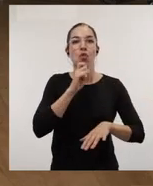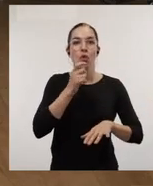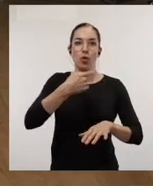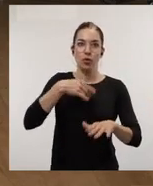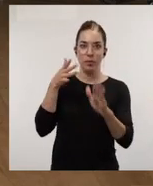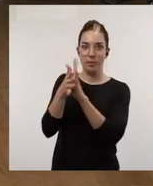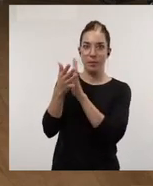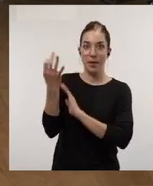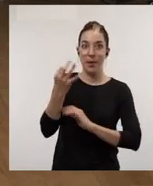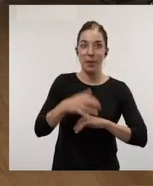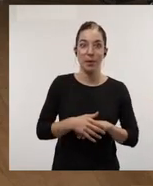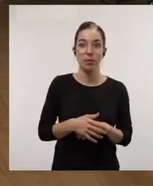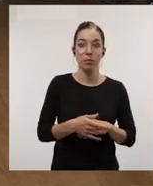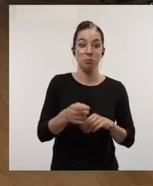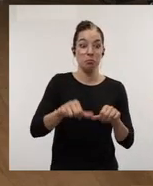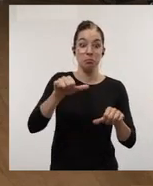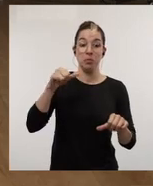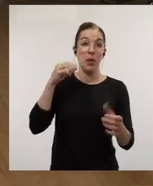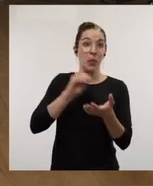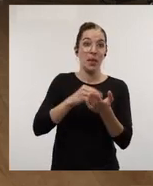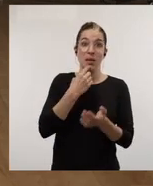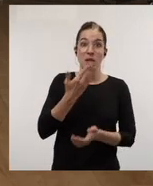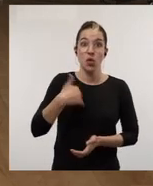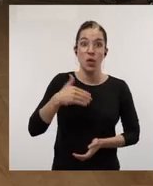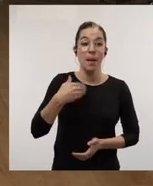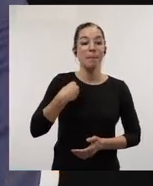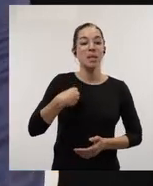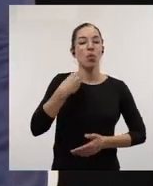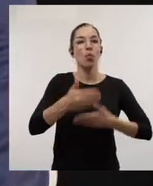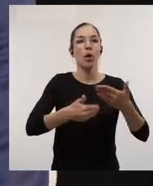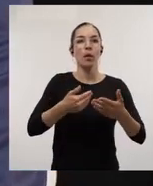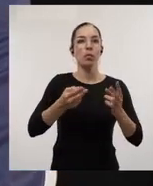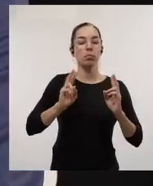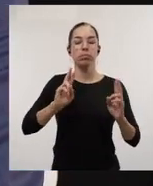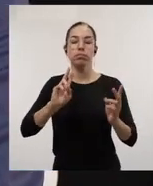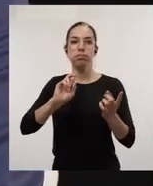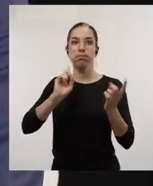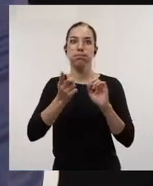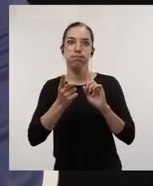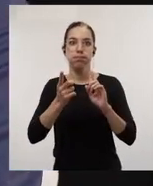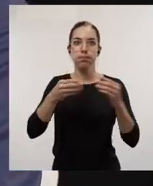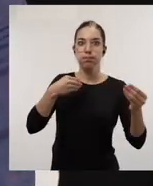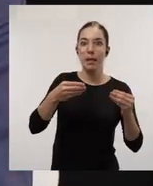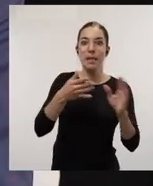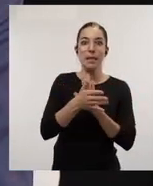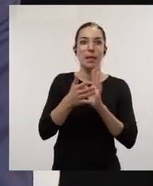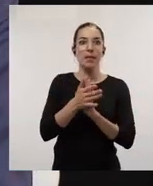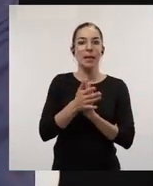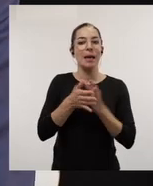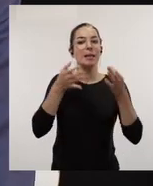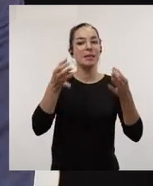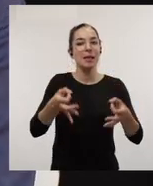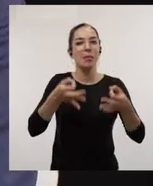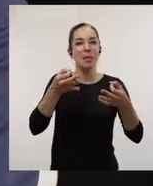Como en alguna otra ocasión hemos comentado, se trata de un proceso vivo, se trata de un proceso vivo que involucra la mejora continua,